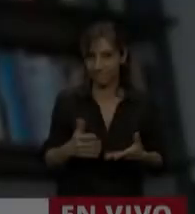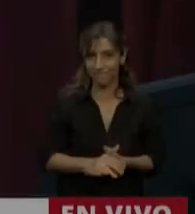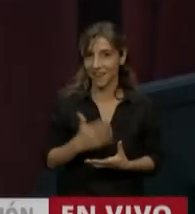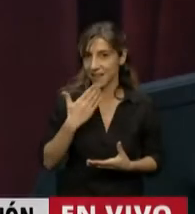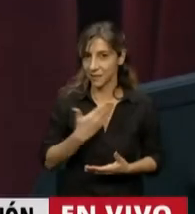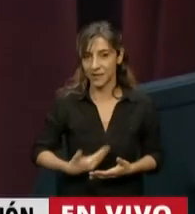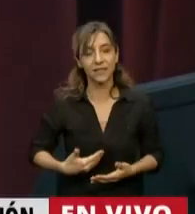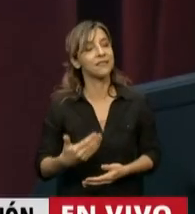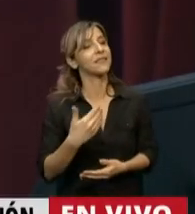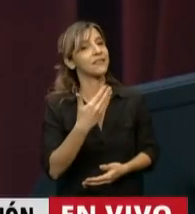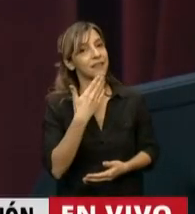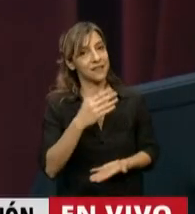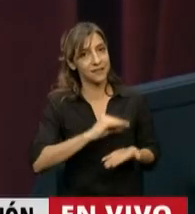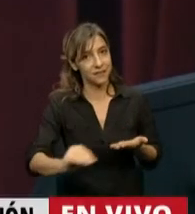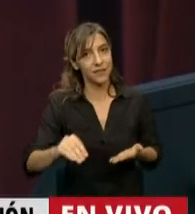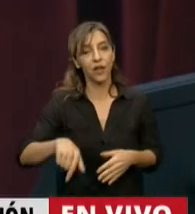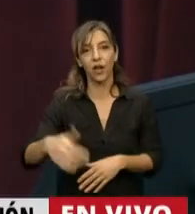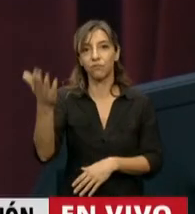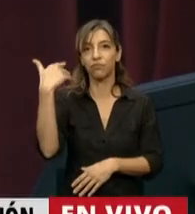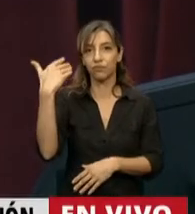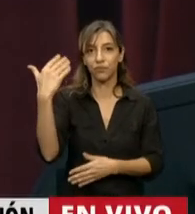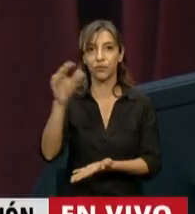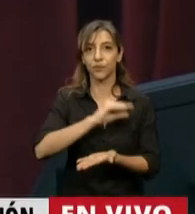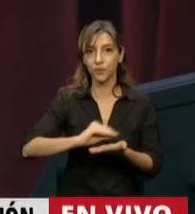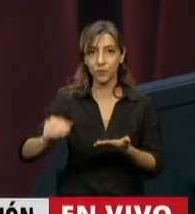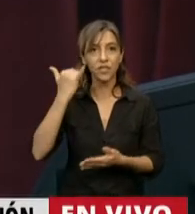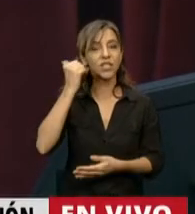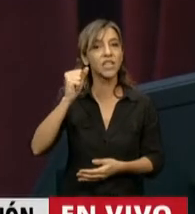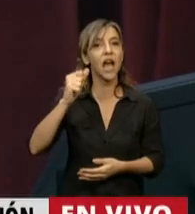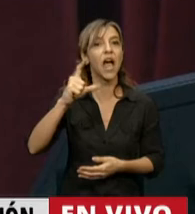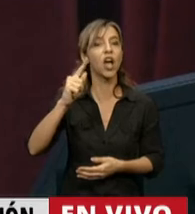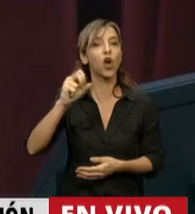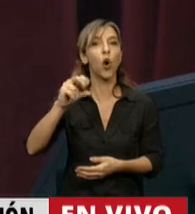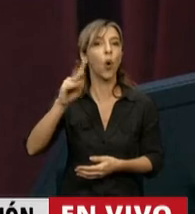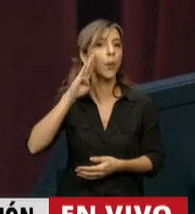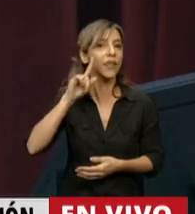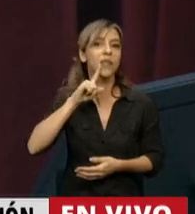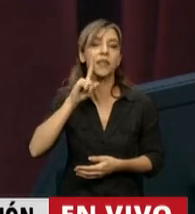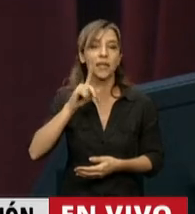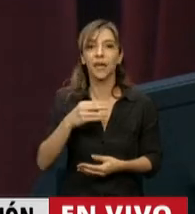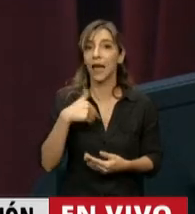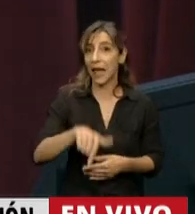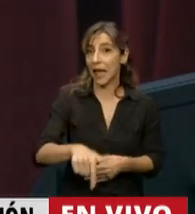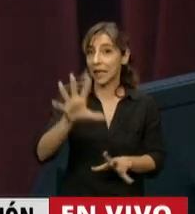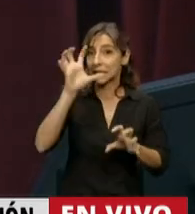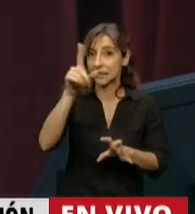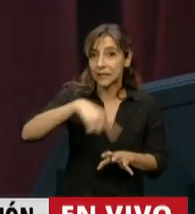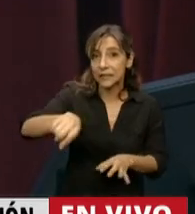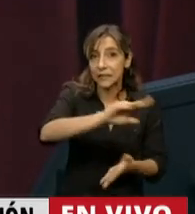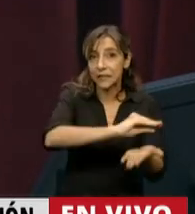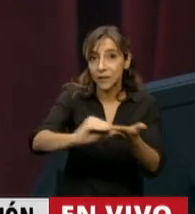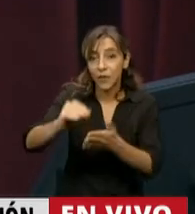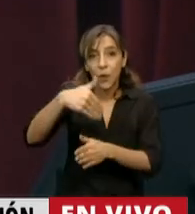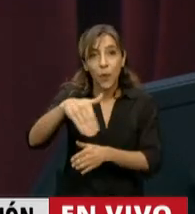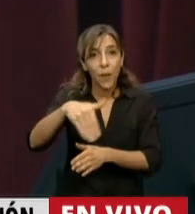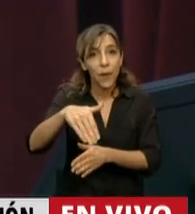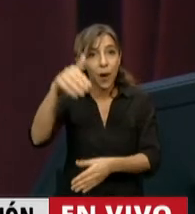En el uso de la palabra el diputado Emiliano Benjamín Giacobiti. Le quiero recordar a los señores diputados y diputadas que se va a votar en